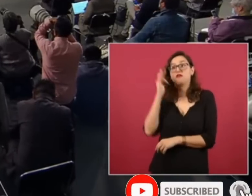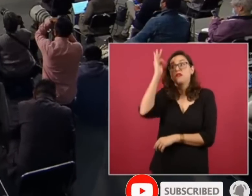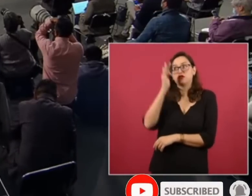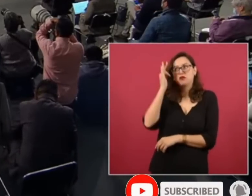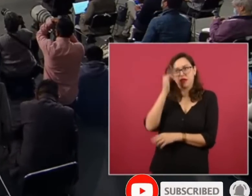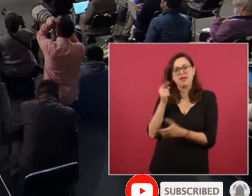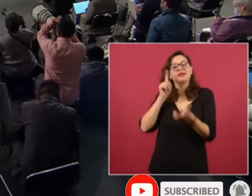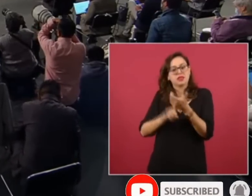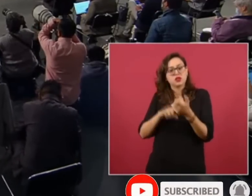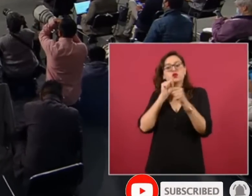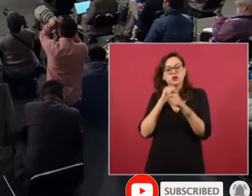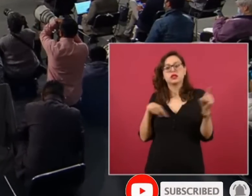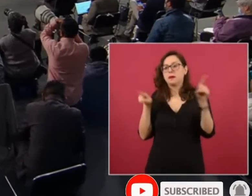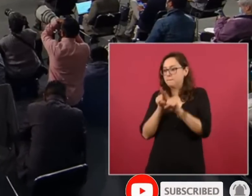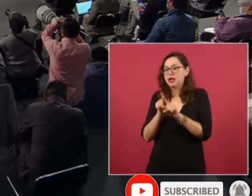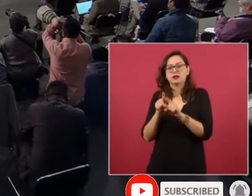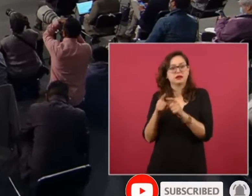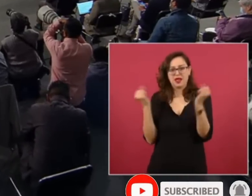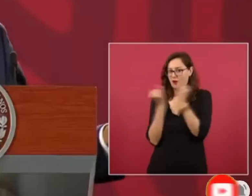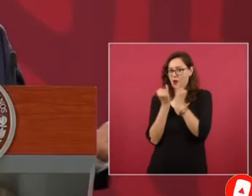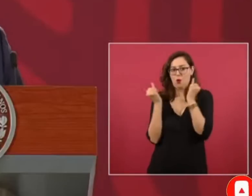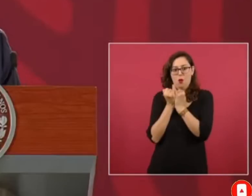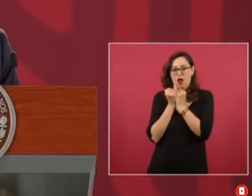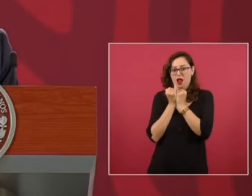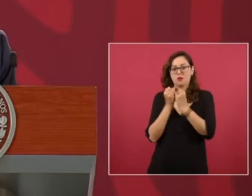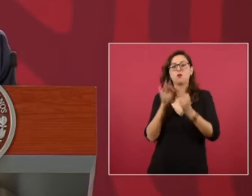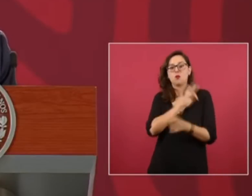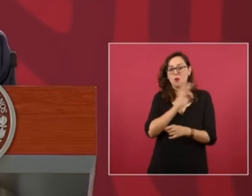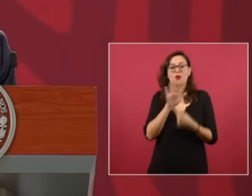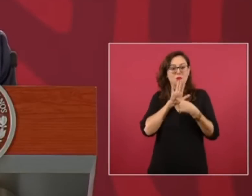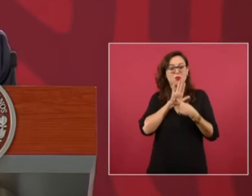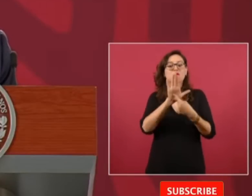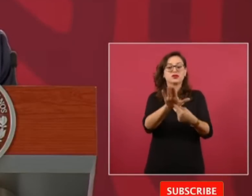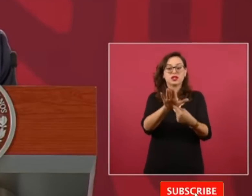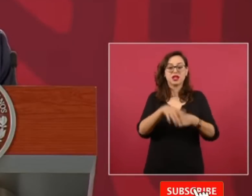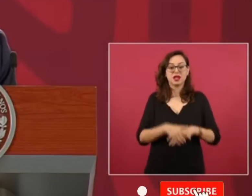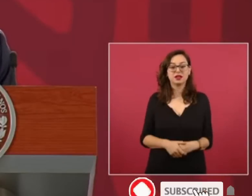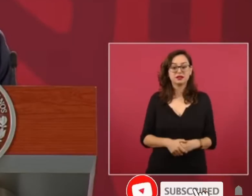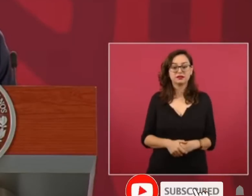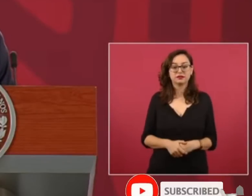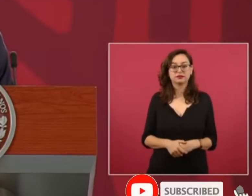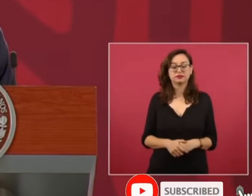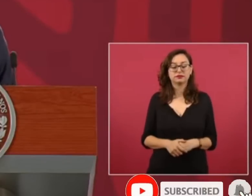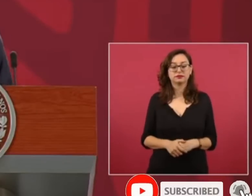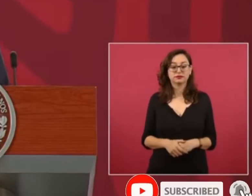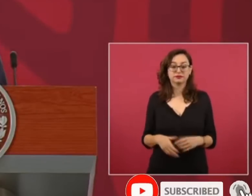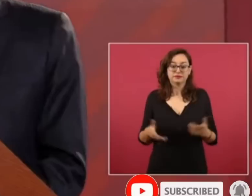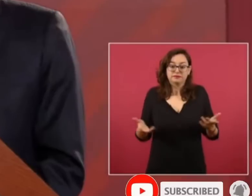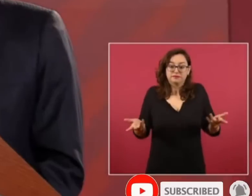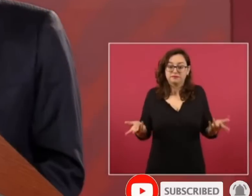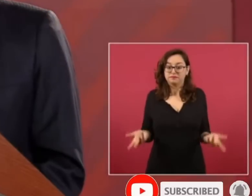Se puede probar científicamente. Entonces,